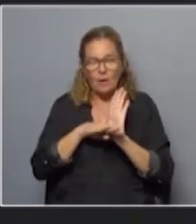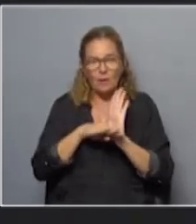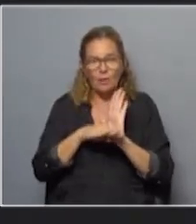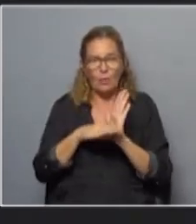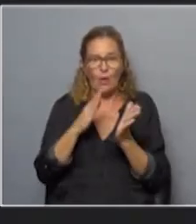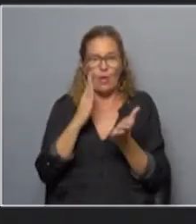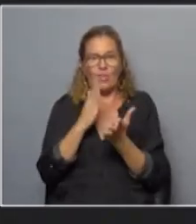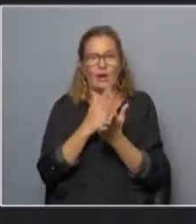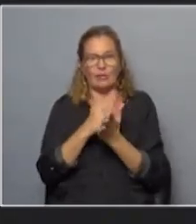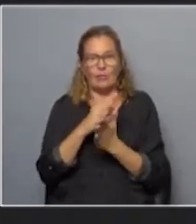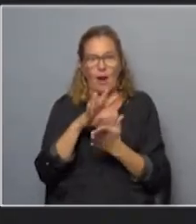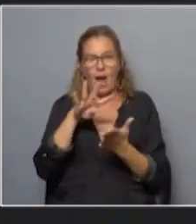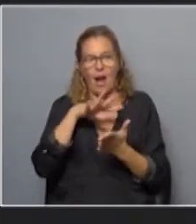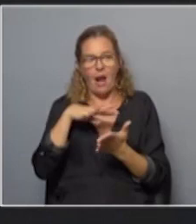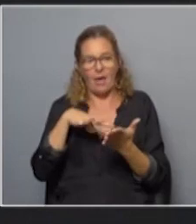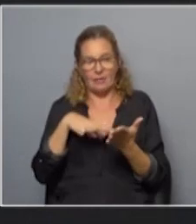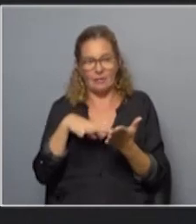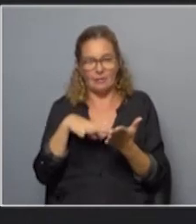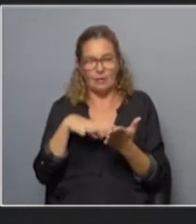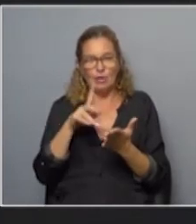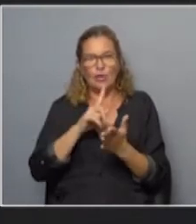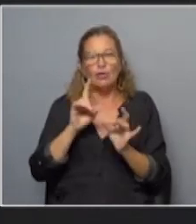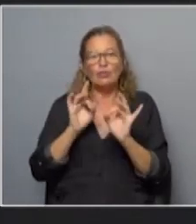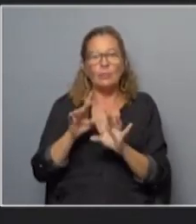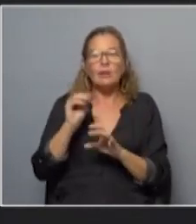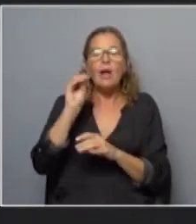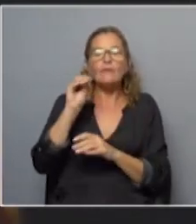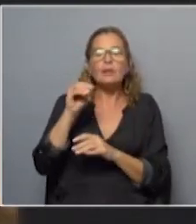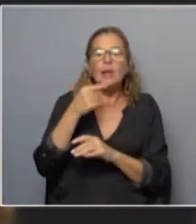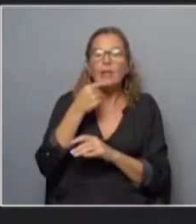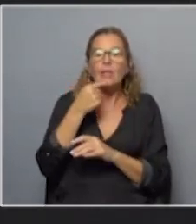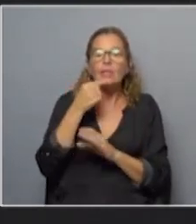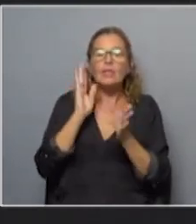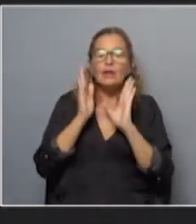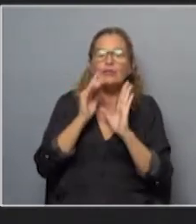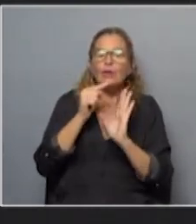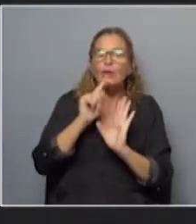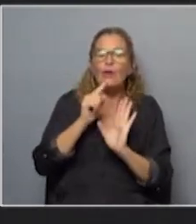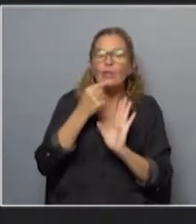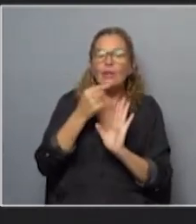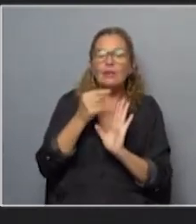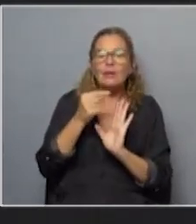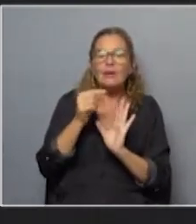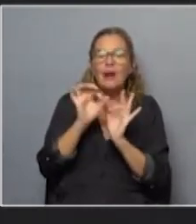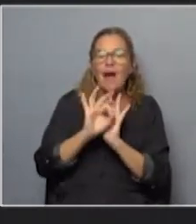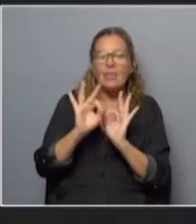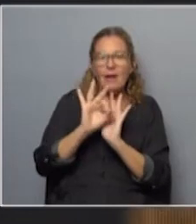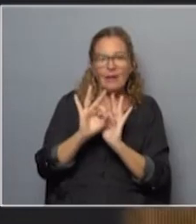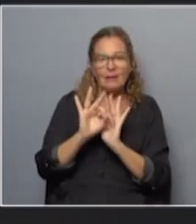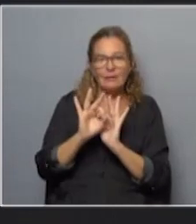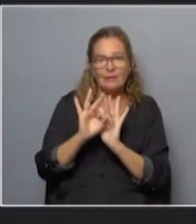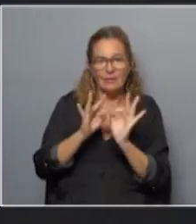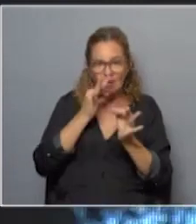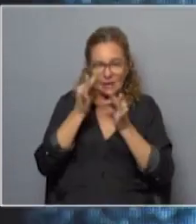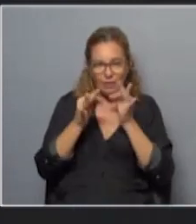derechos. No solamente no se le advierte que tiene el derecho a no declarar sino que generalmente y